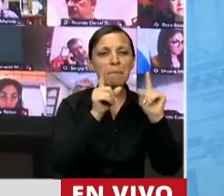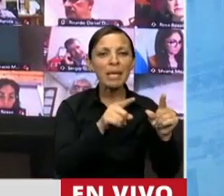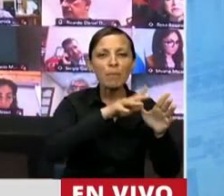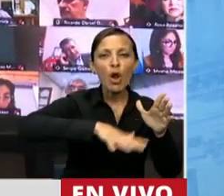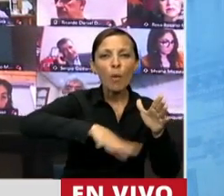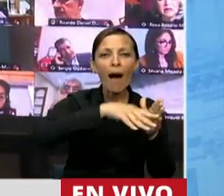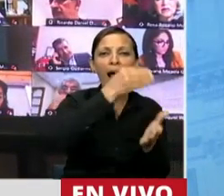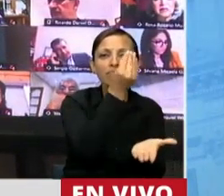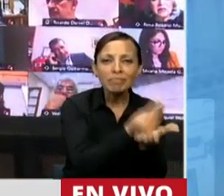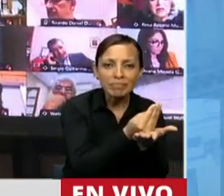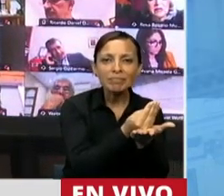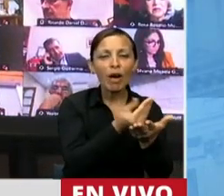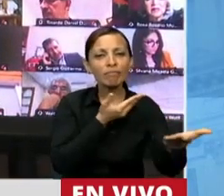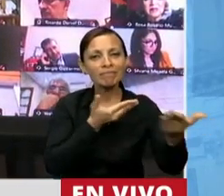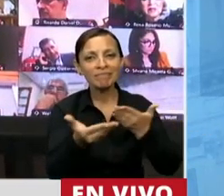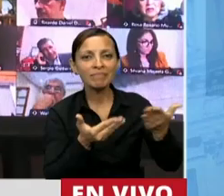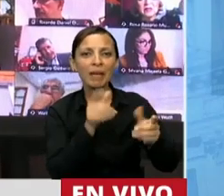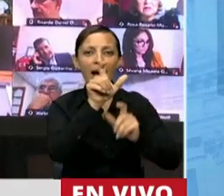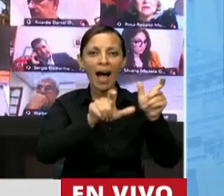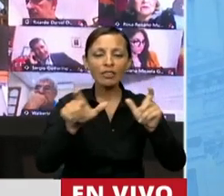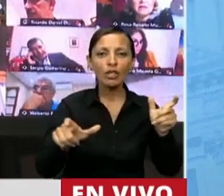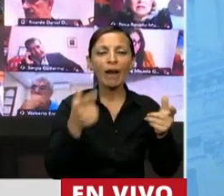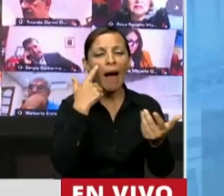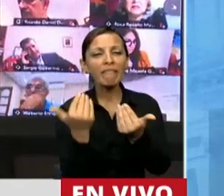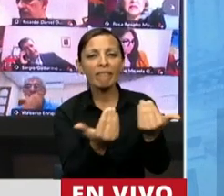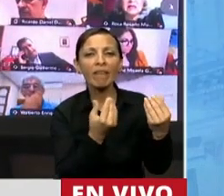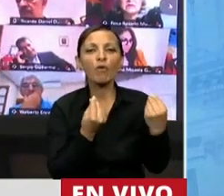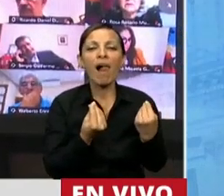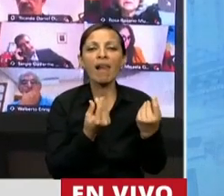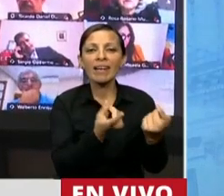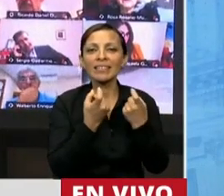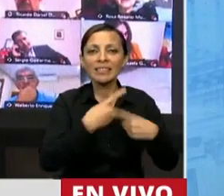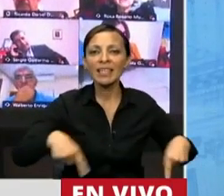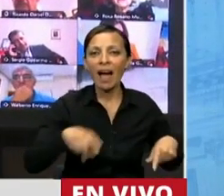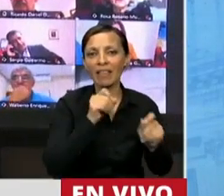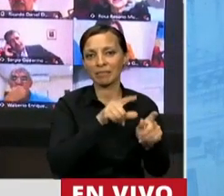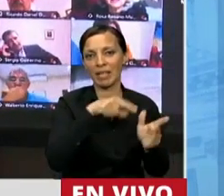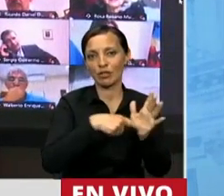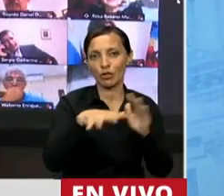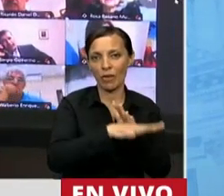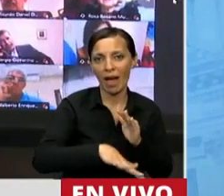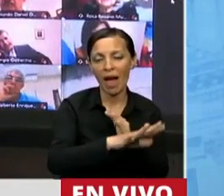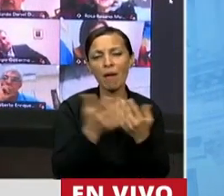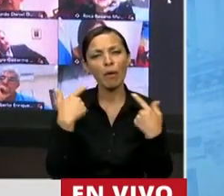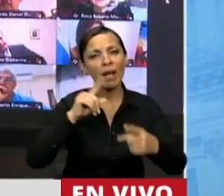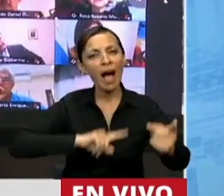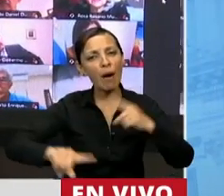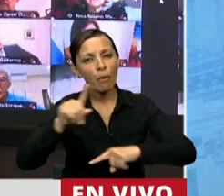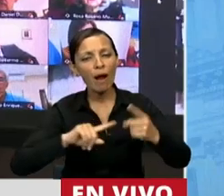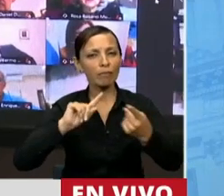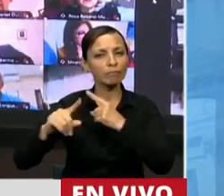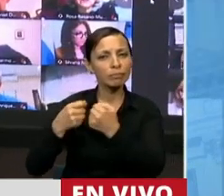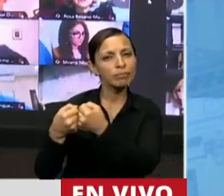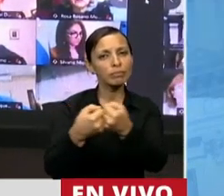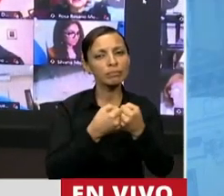lugar, con los actores, las demandas de la comunidad, las necesidades, el poder coordinar la